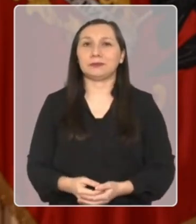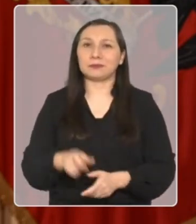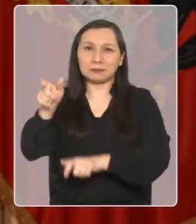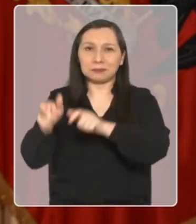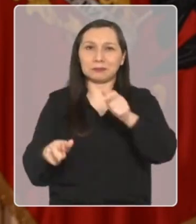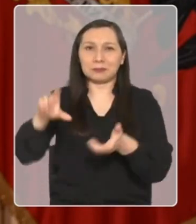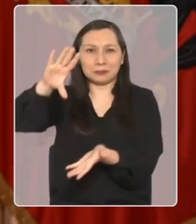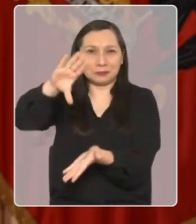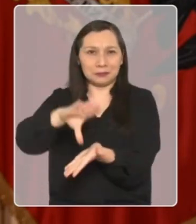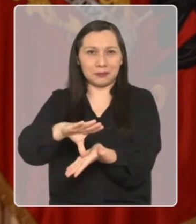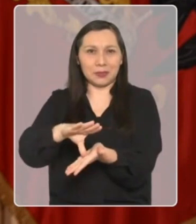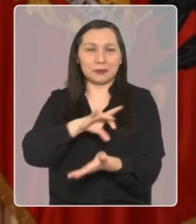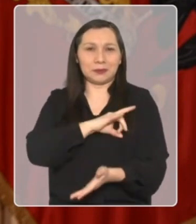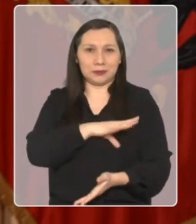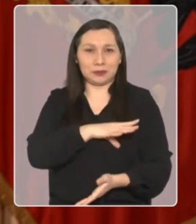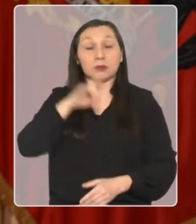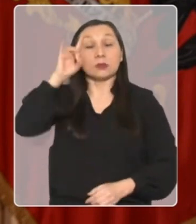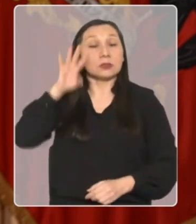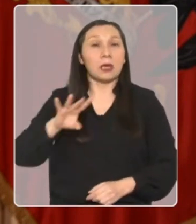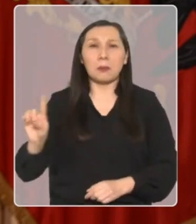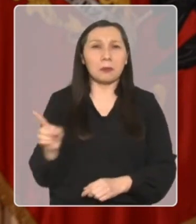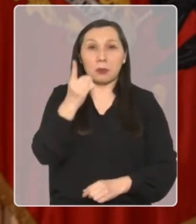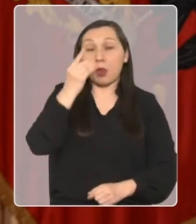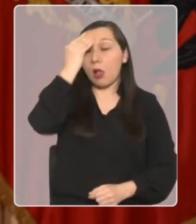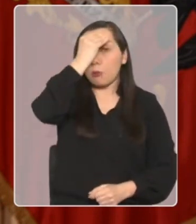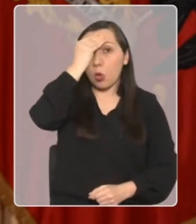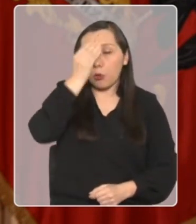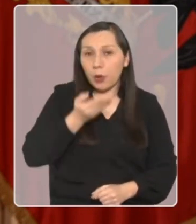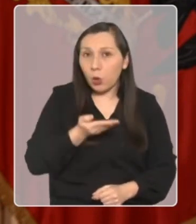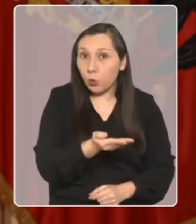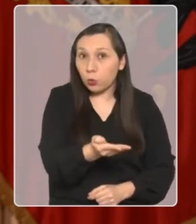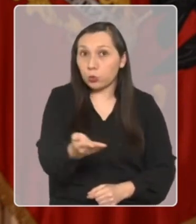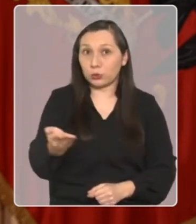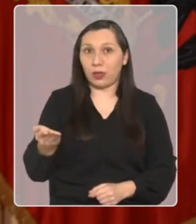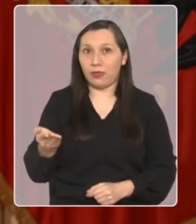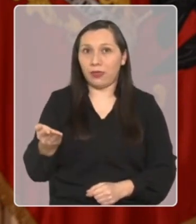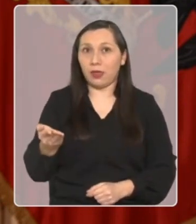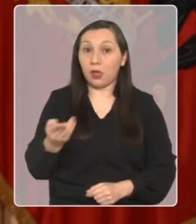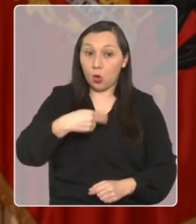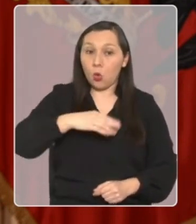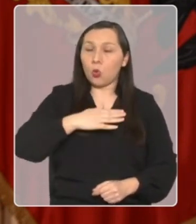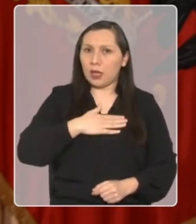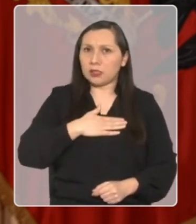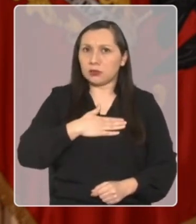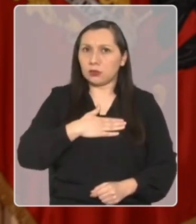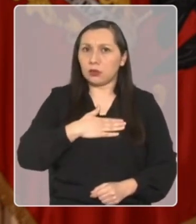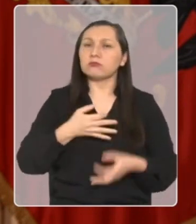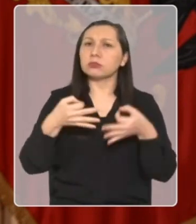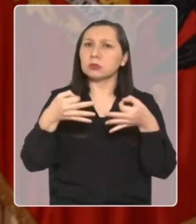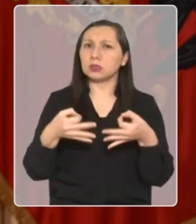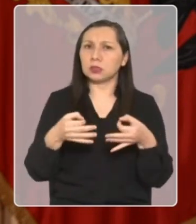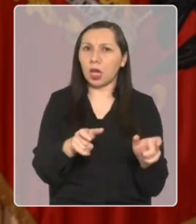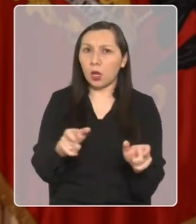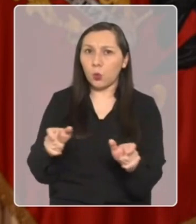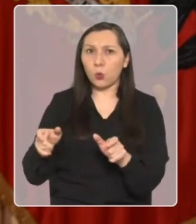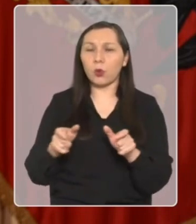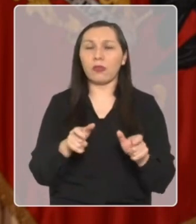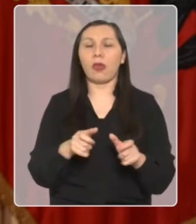Compatriotas, sé que la primera preocupación de ustedes y la nuestra es la seguridad.